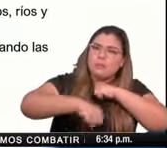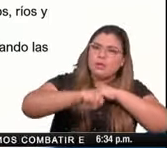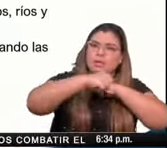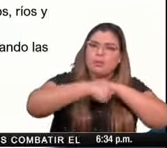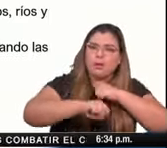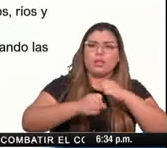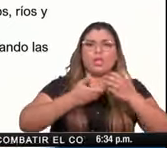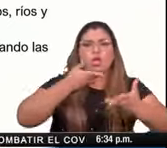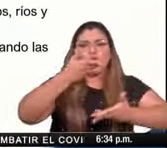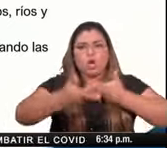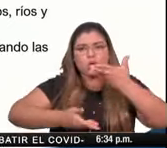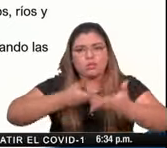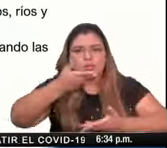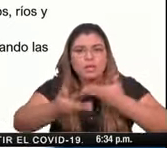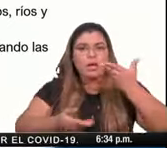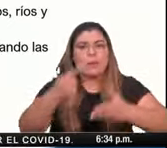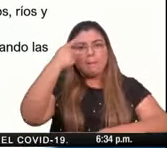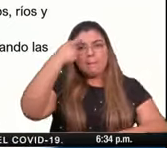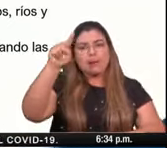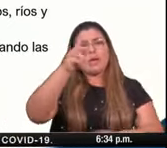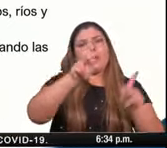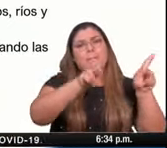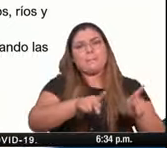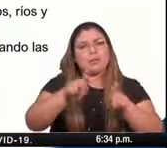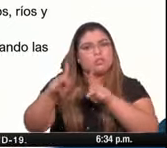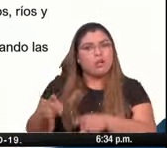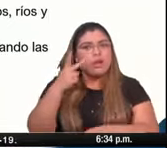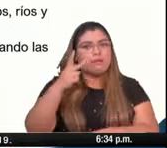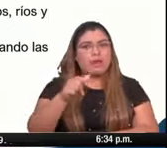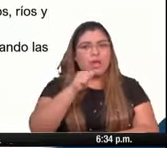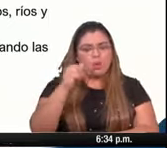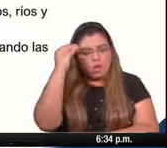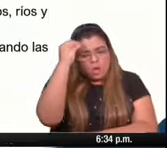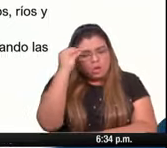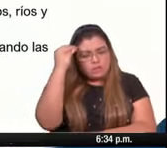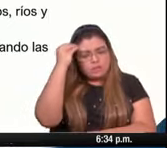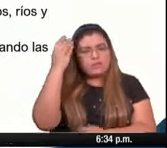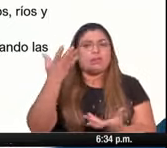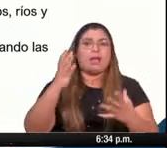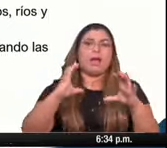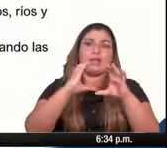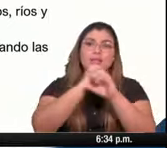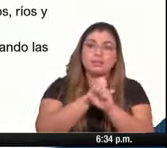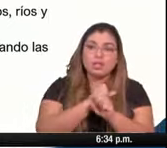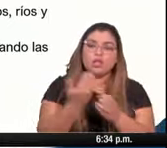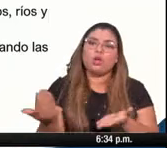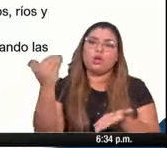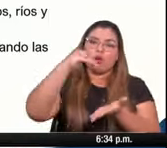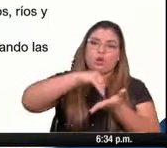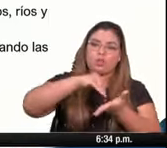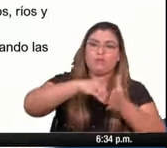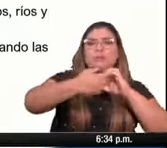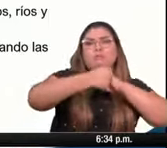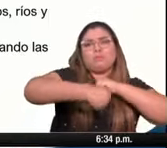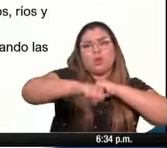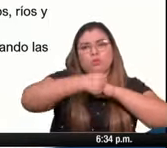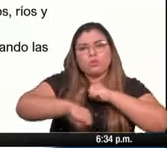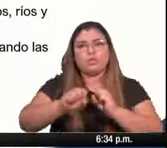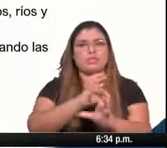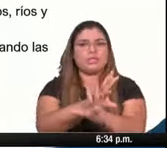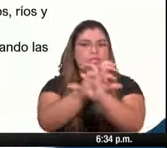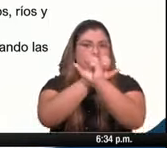llamando a la conciencia y haciendo nuevamente la promoción de las medidas de